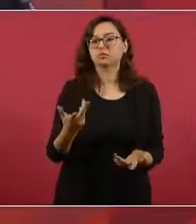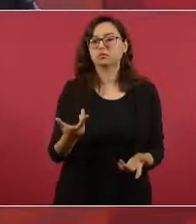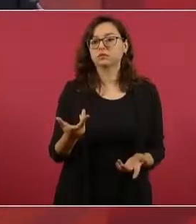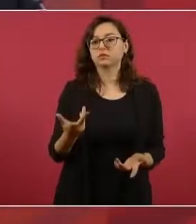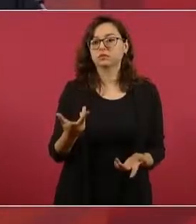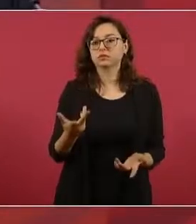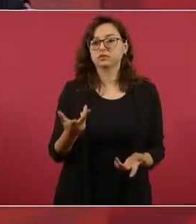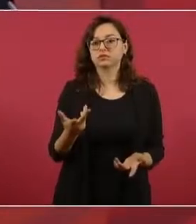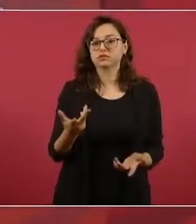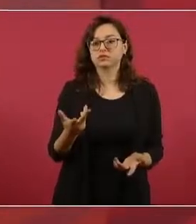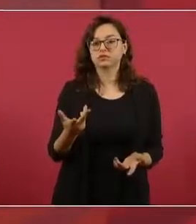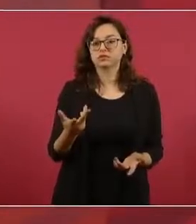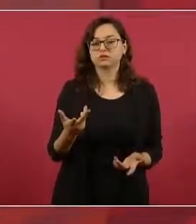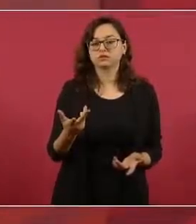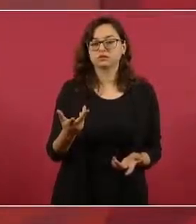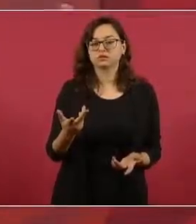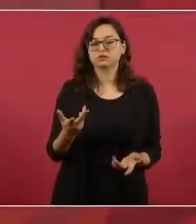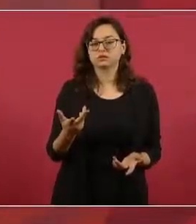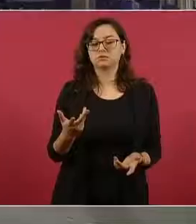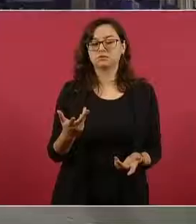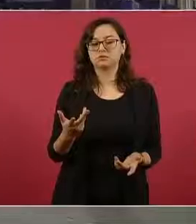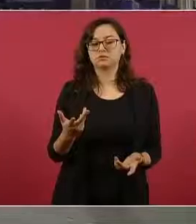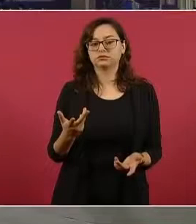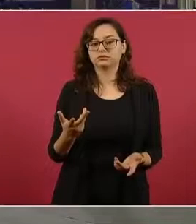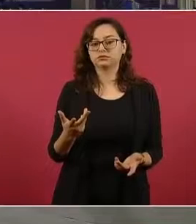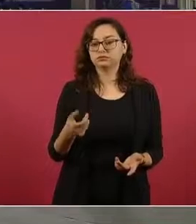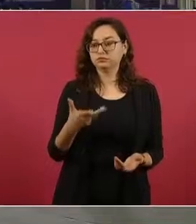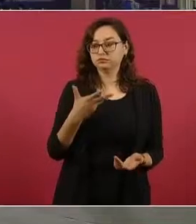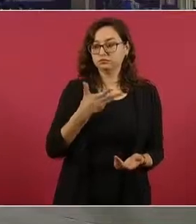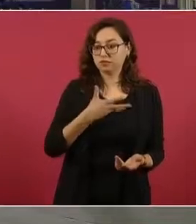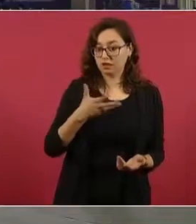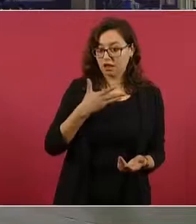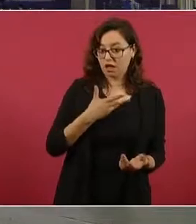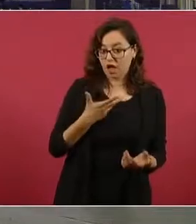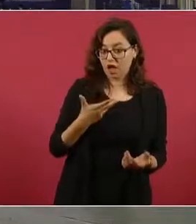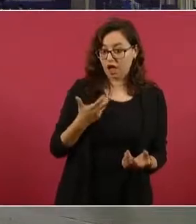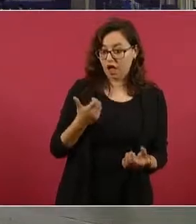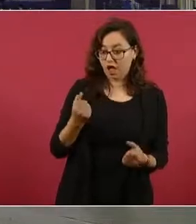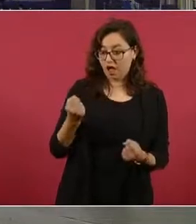un carro último modelo,